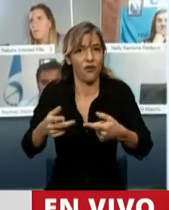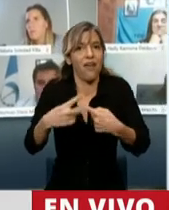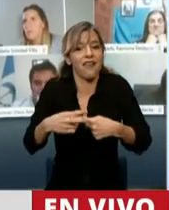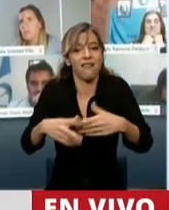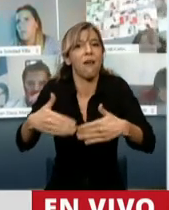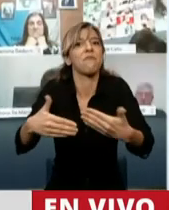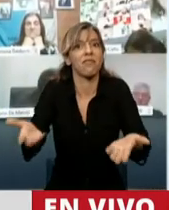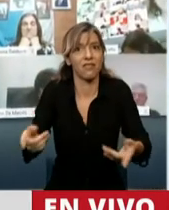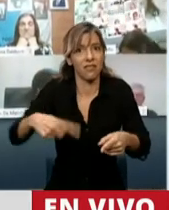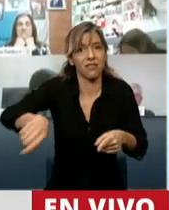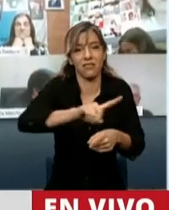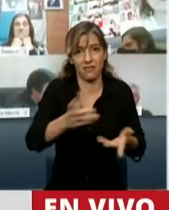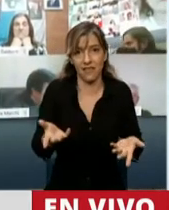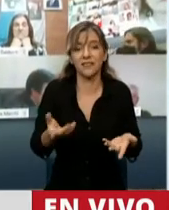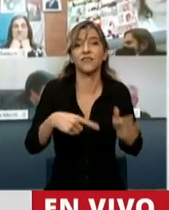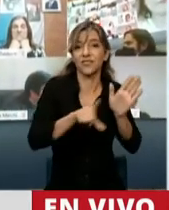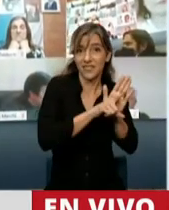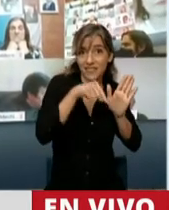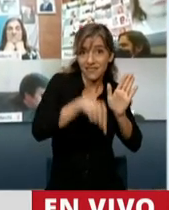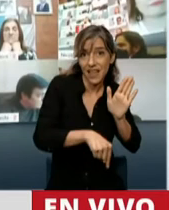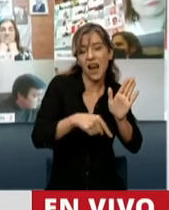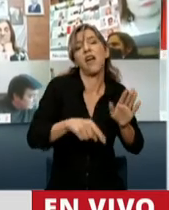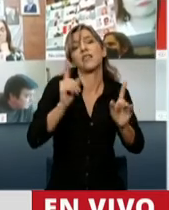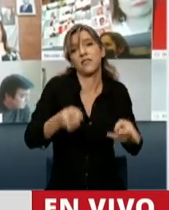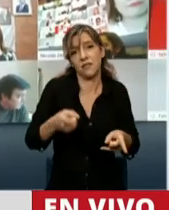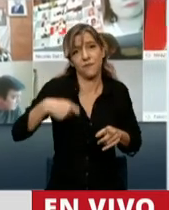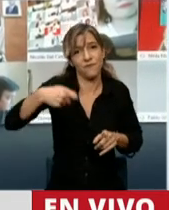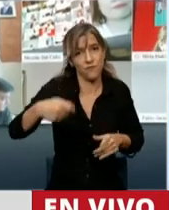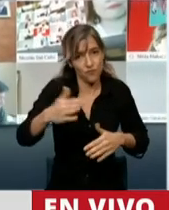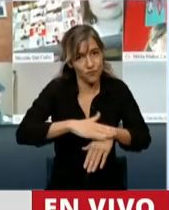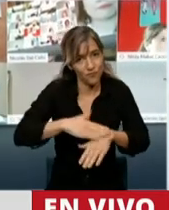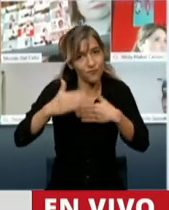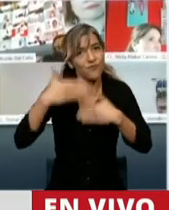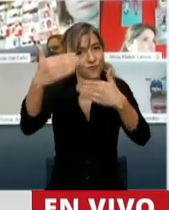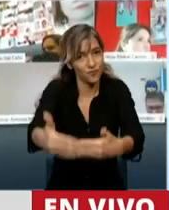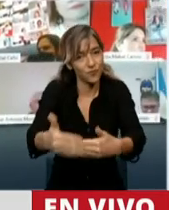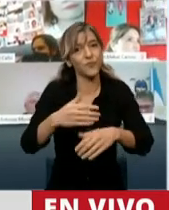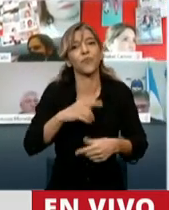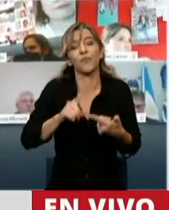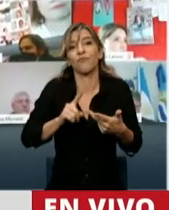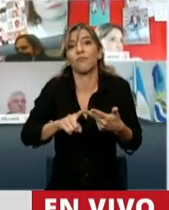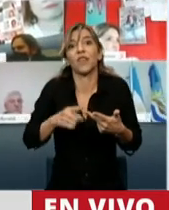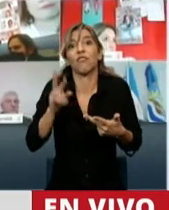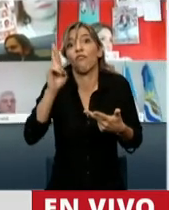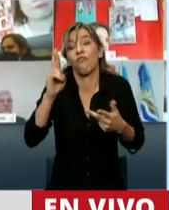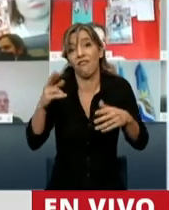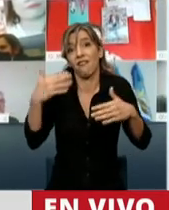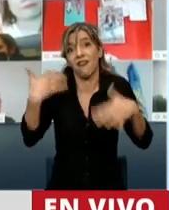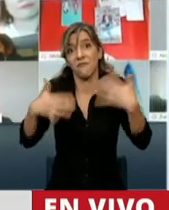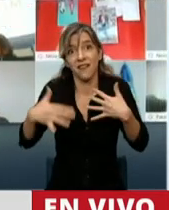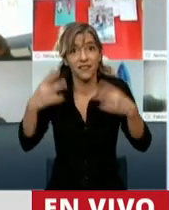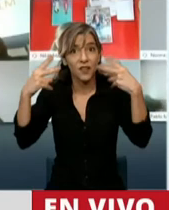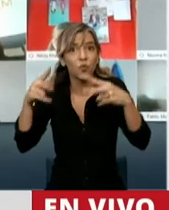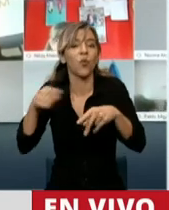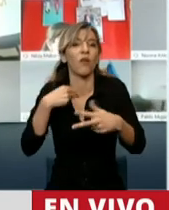del tratamiento de esta ley que estamos tratando, más la moratoria, más esta ley de emergencia, seguramente podremos transitar nuestro